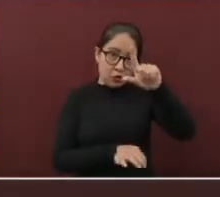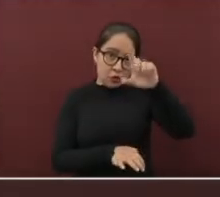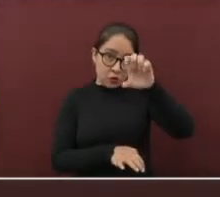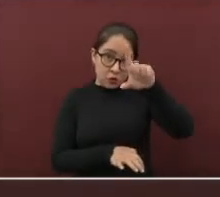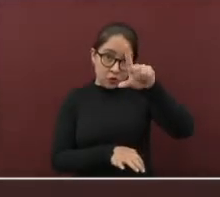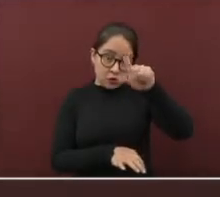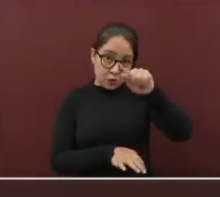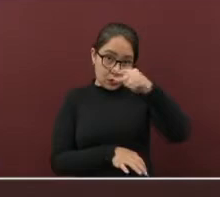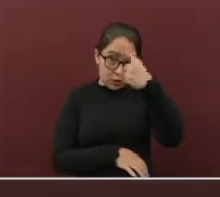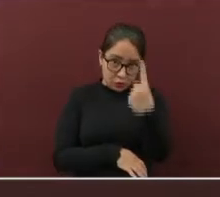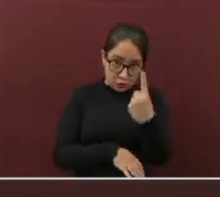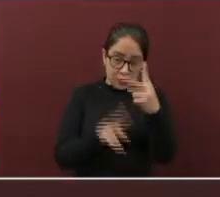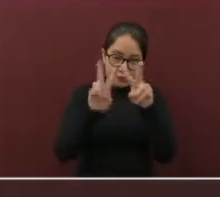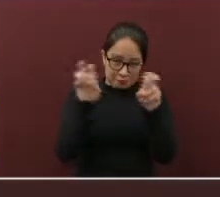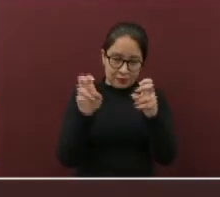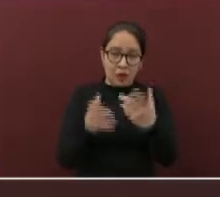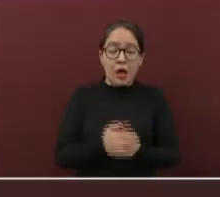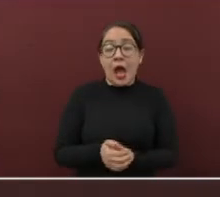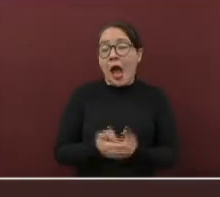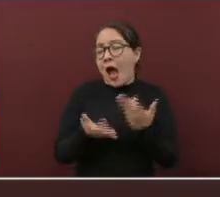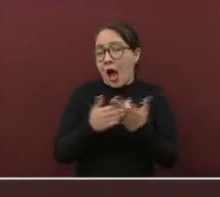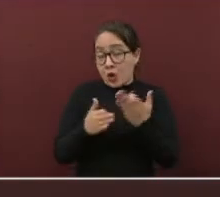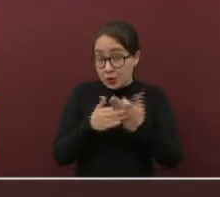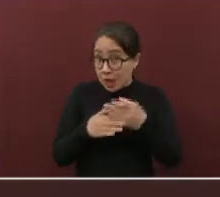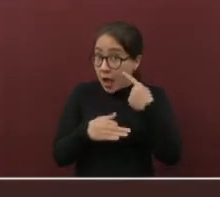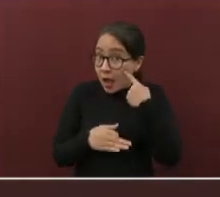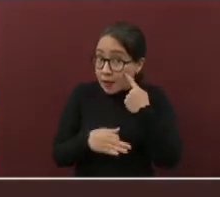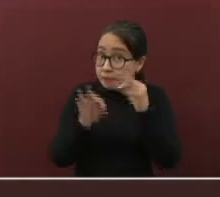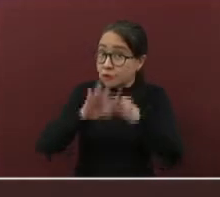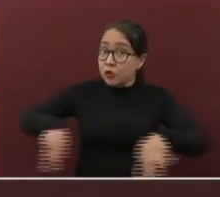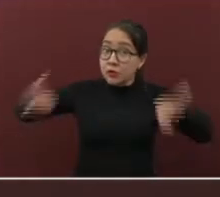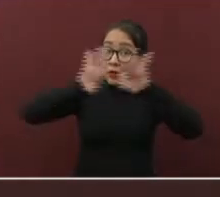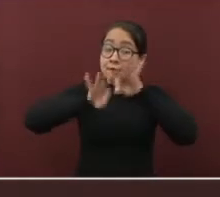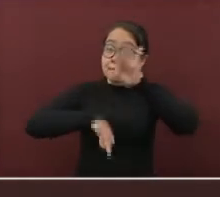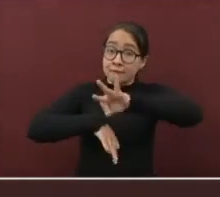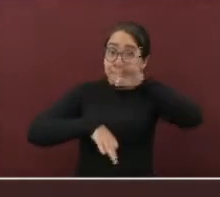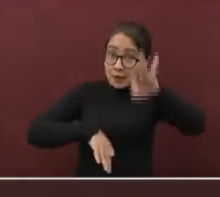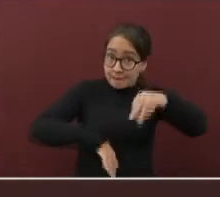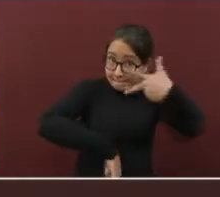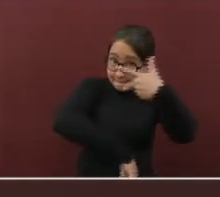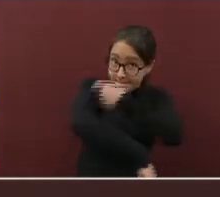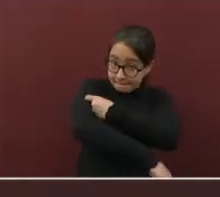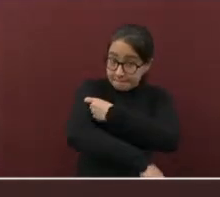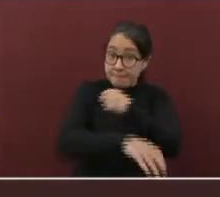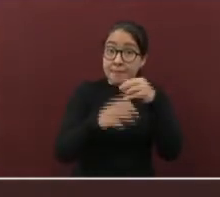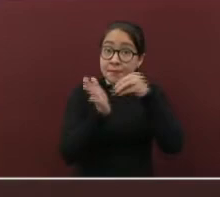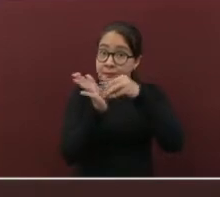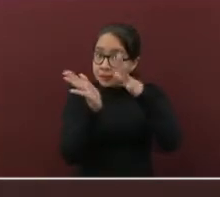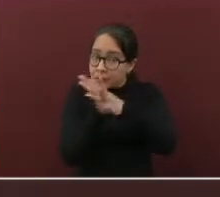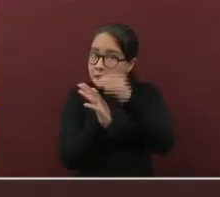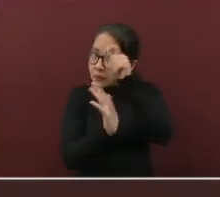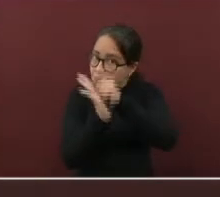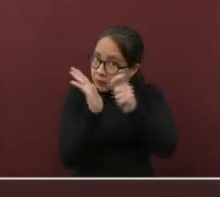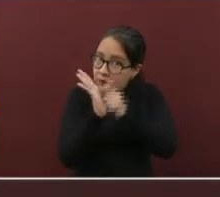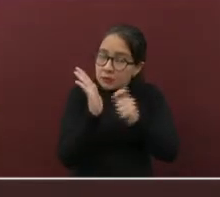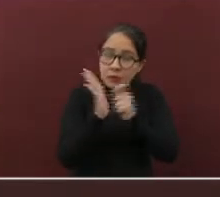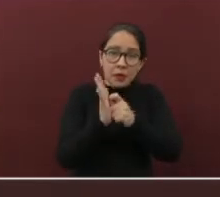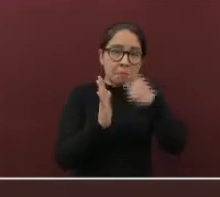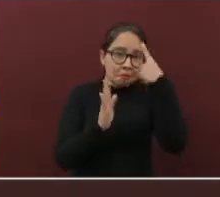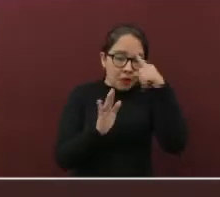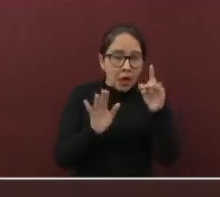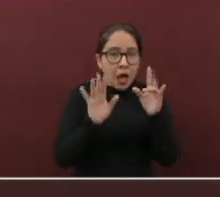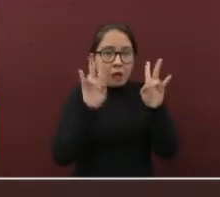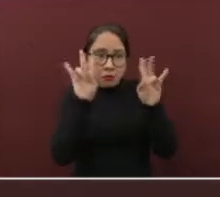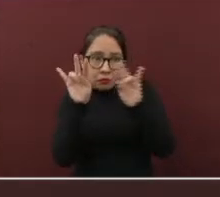Por ahora, familia veracruzana, tomen nota, por favor, y estén muy pendientes de los avisos